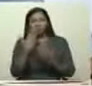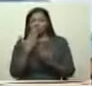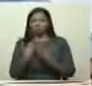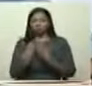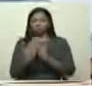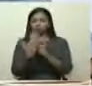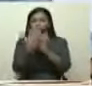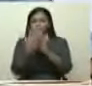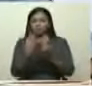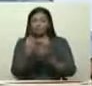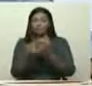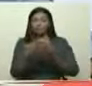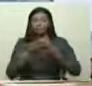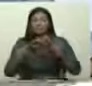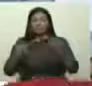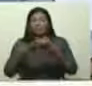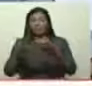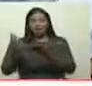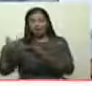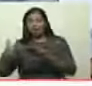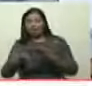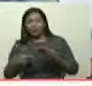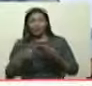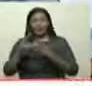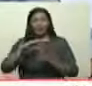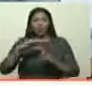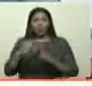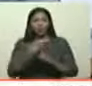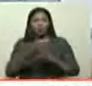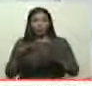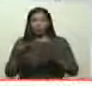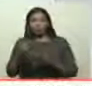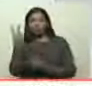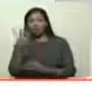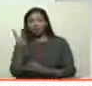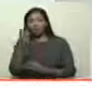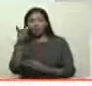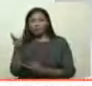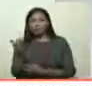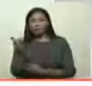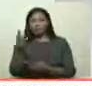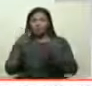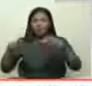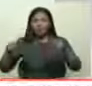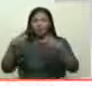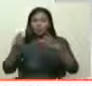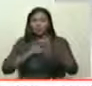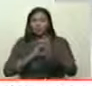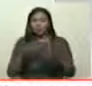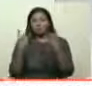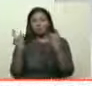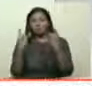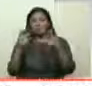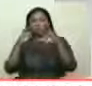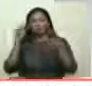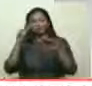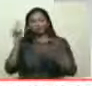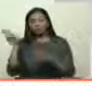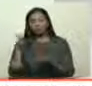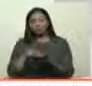a entregar estos premios de la cultura a estos dos músicos del rock nacional.